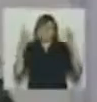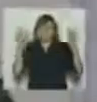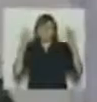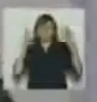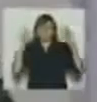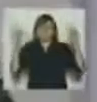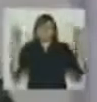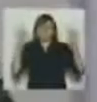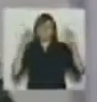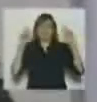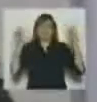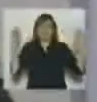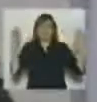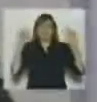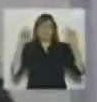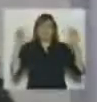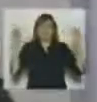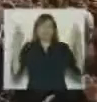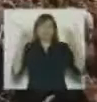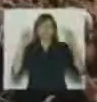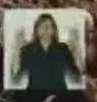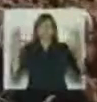mañana mañana mañana